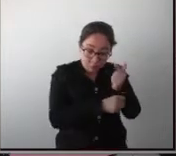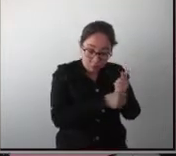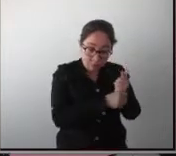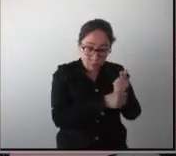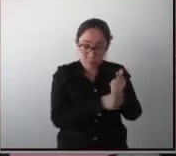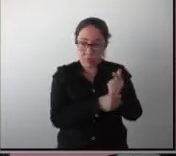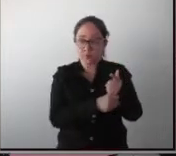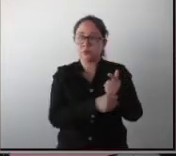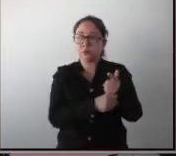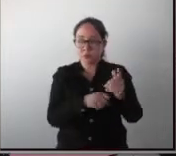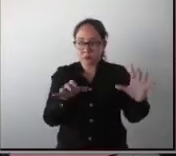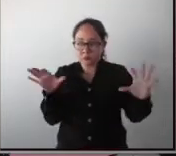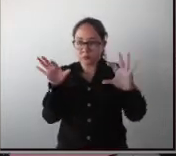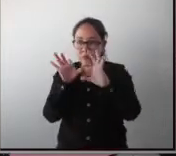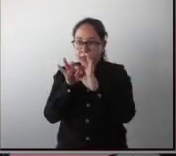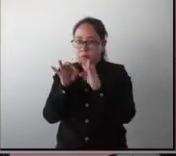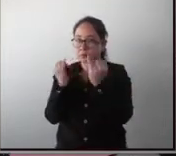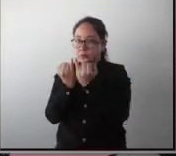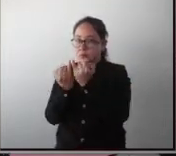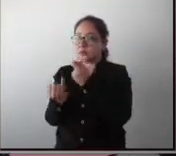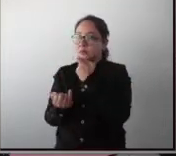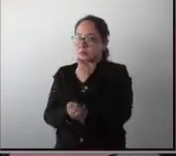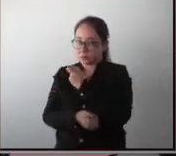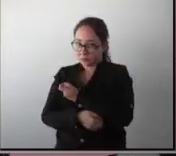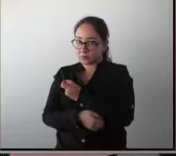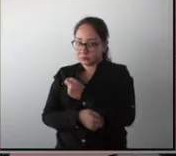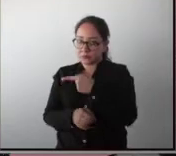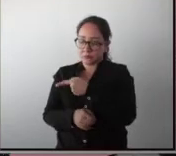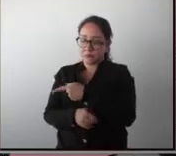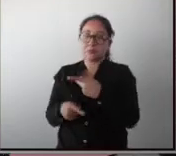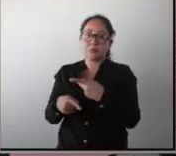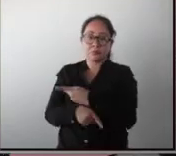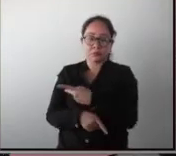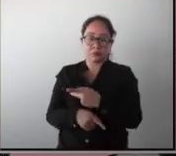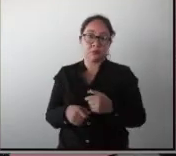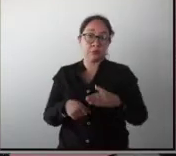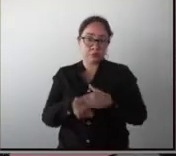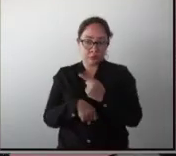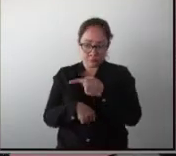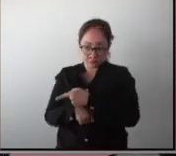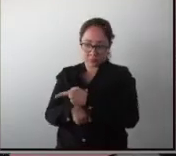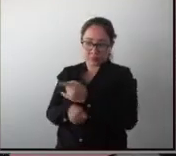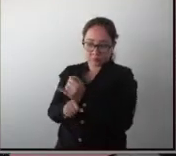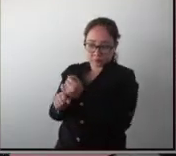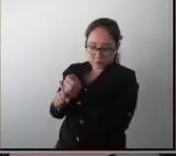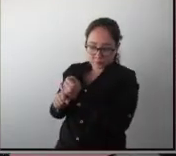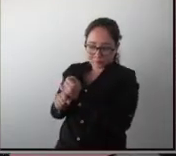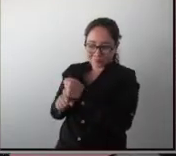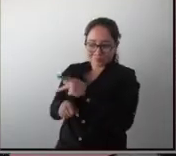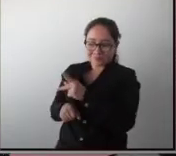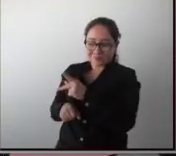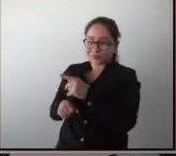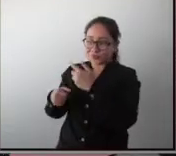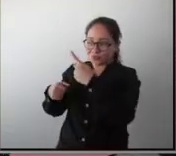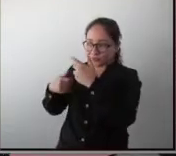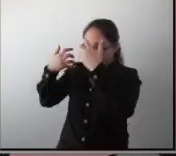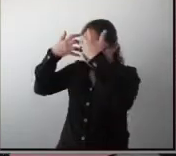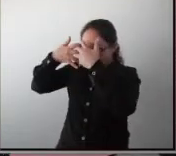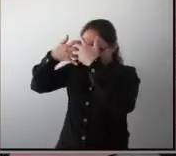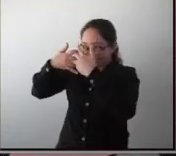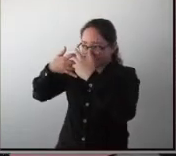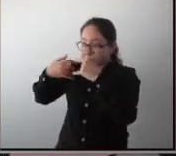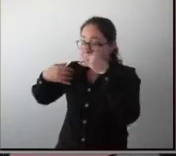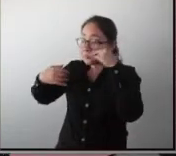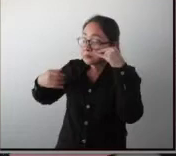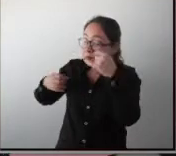podemos correlacionarlo con lo que le está pasando a un niño. Porque a un niño, bueno, lo vamos a estudiar, pero no podemos ver qué está pasando desde el punto de